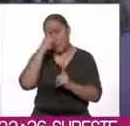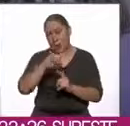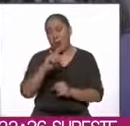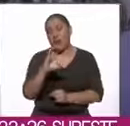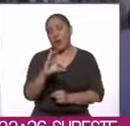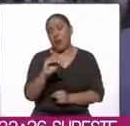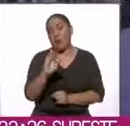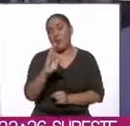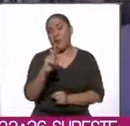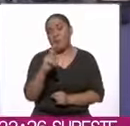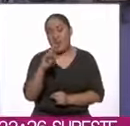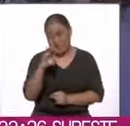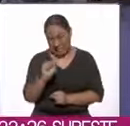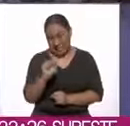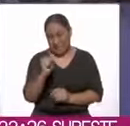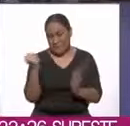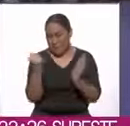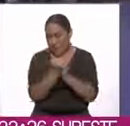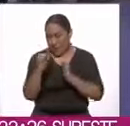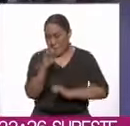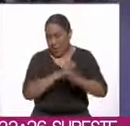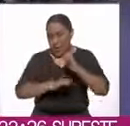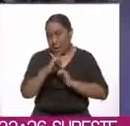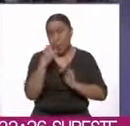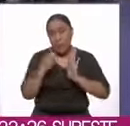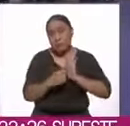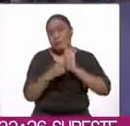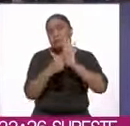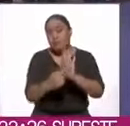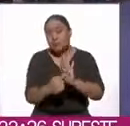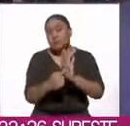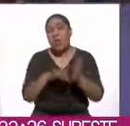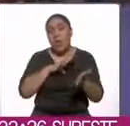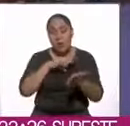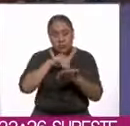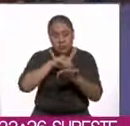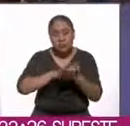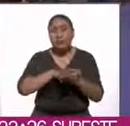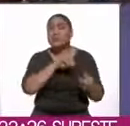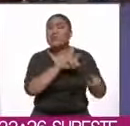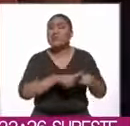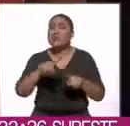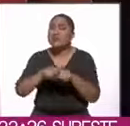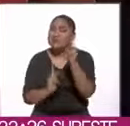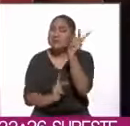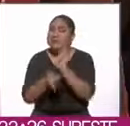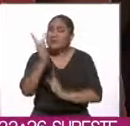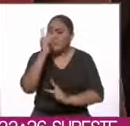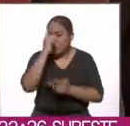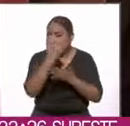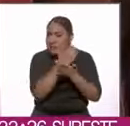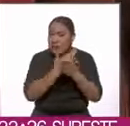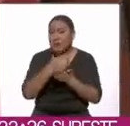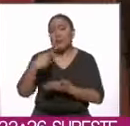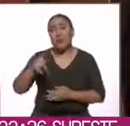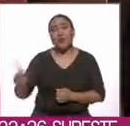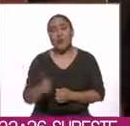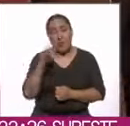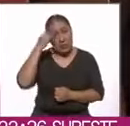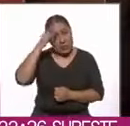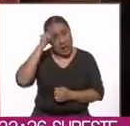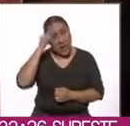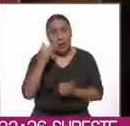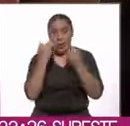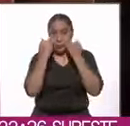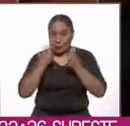contra Riesgos Sanitarios, la COFEPRIS, presentó el primer compendio de herbolaria de la tribu yaqui. Lo hizo ante